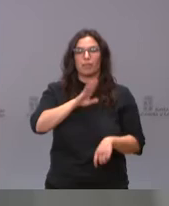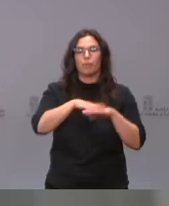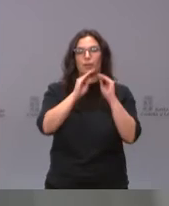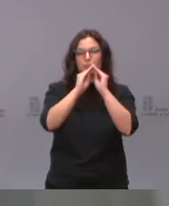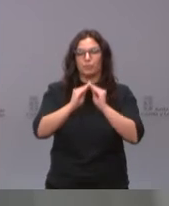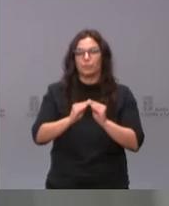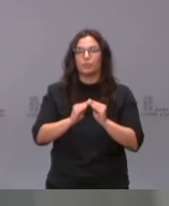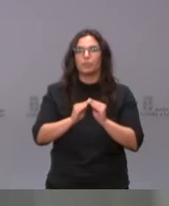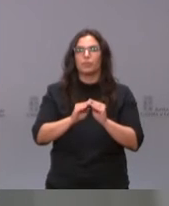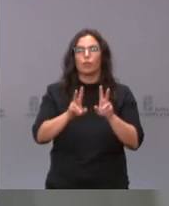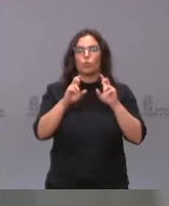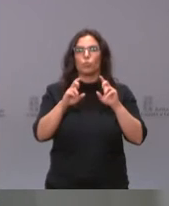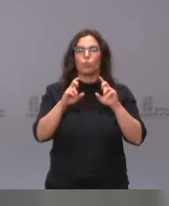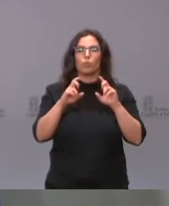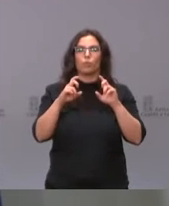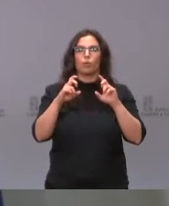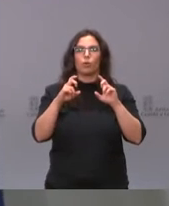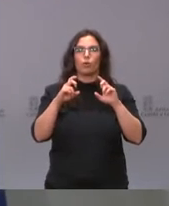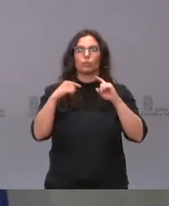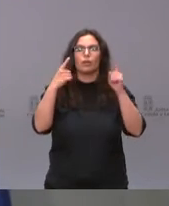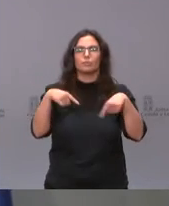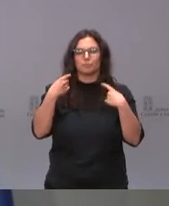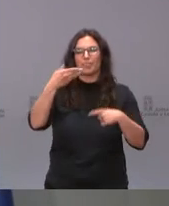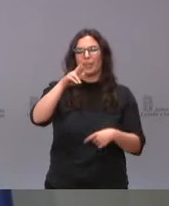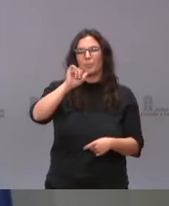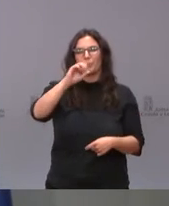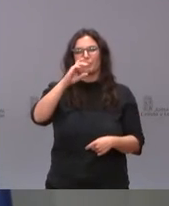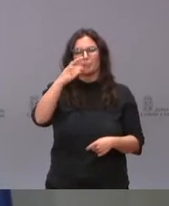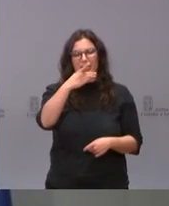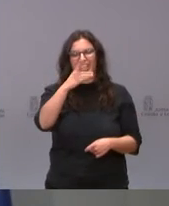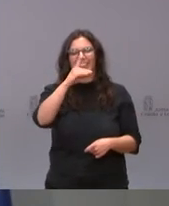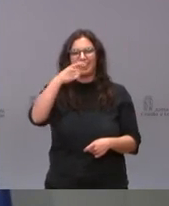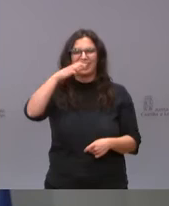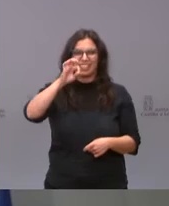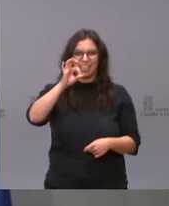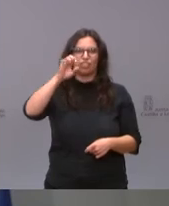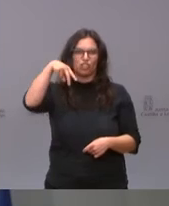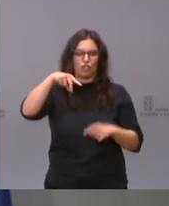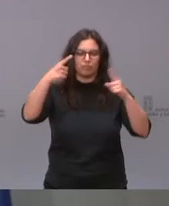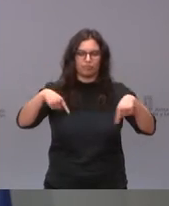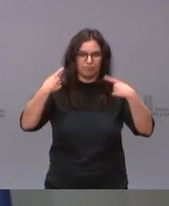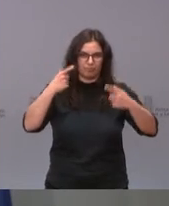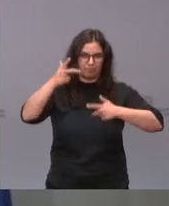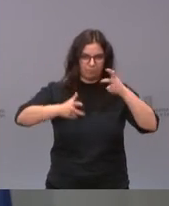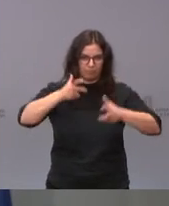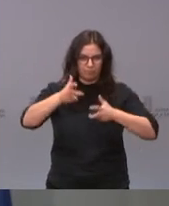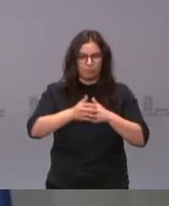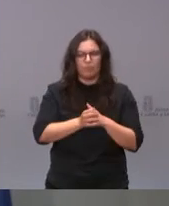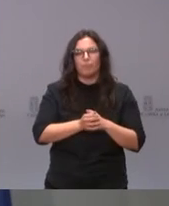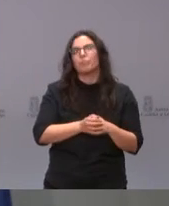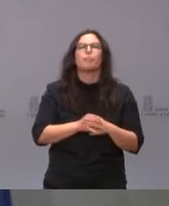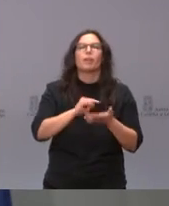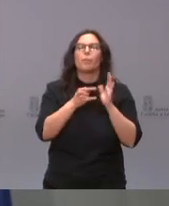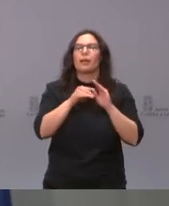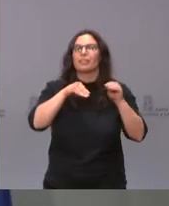nuevos neumáticos de altas prestaciones en su plan estratégico de I más D en 2021-2023. De la